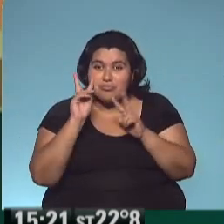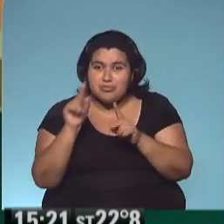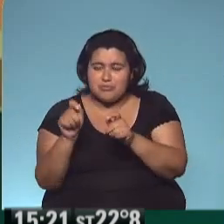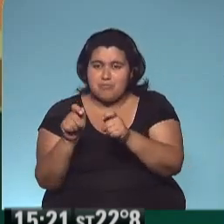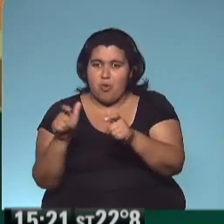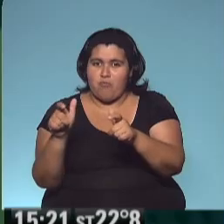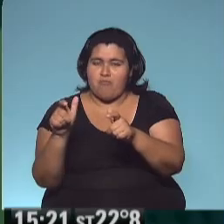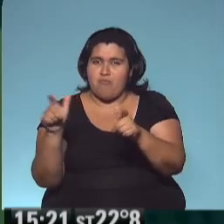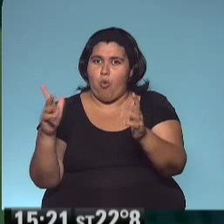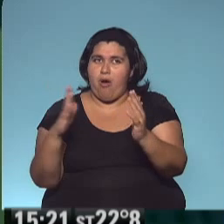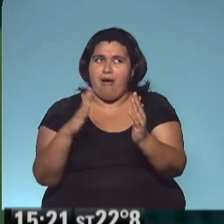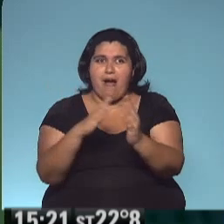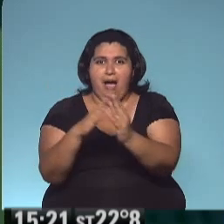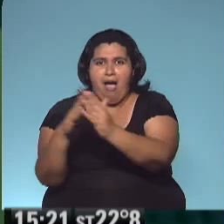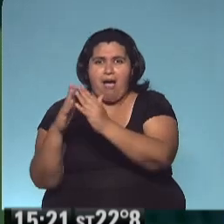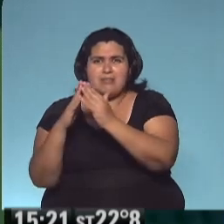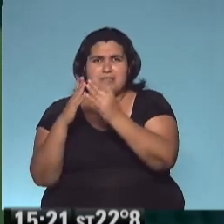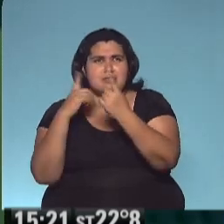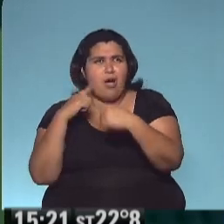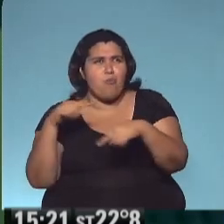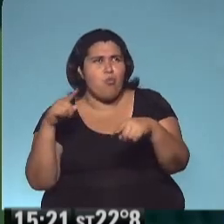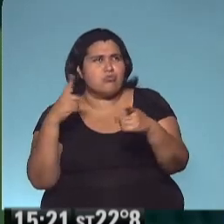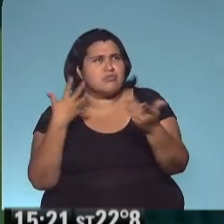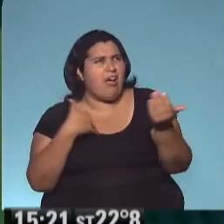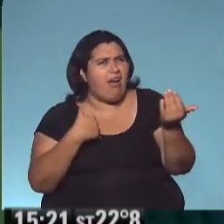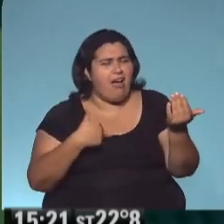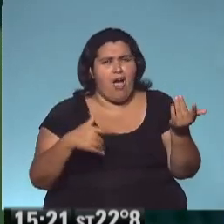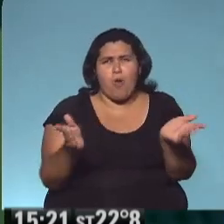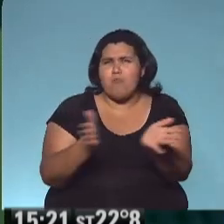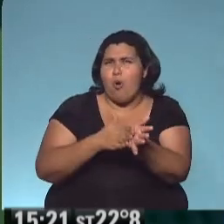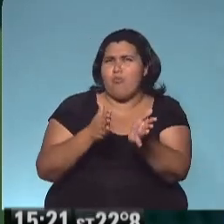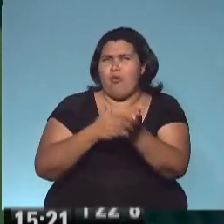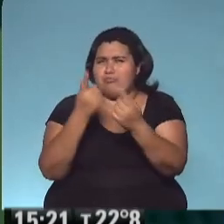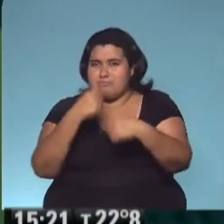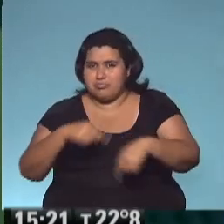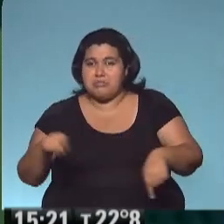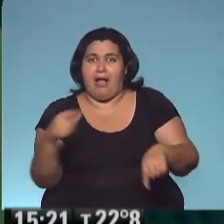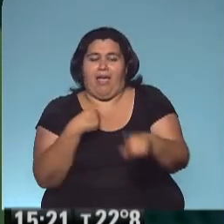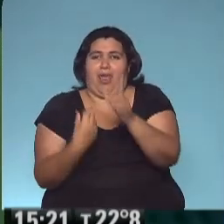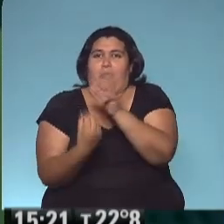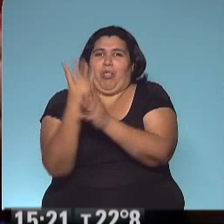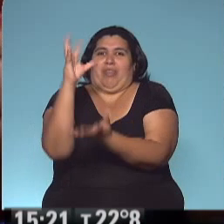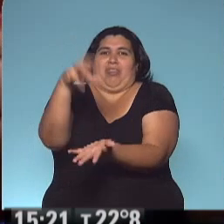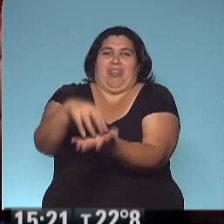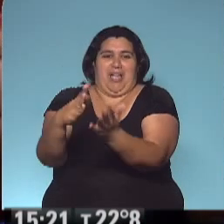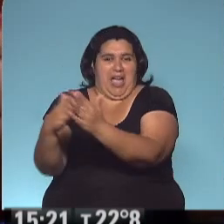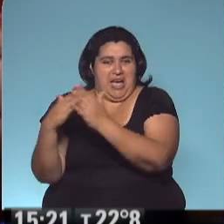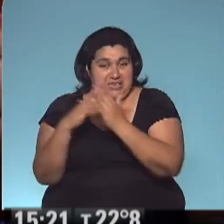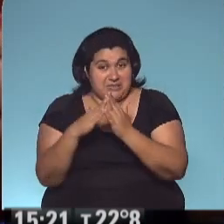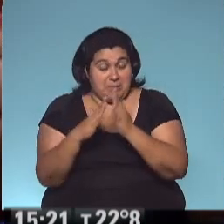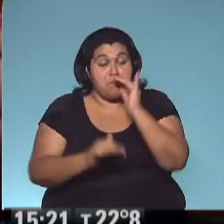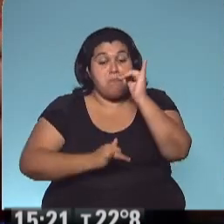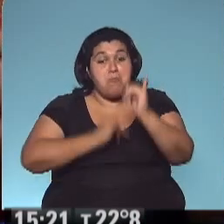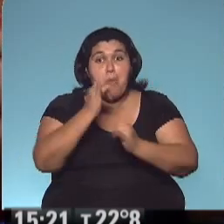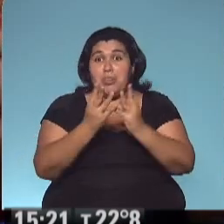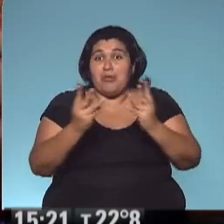Porque traen guitarras, violinas y panderetas. Vienen a fundar un pueblo. Y este cuento